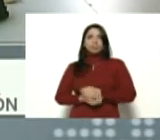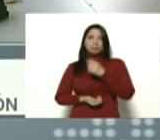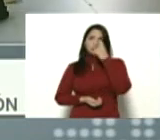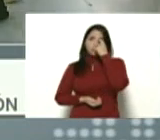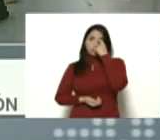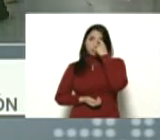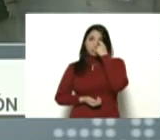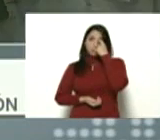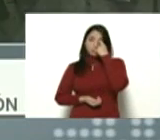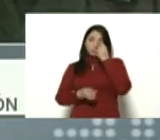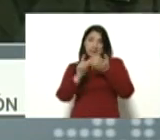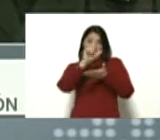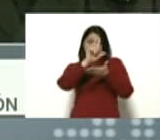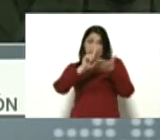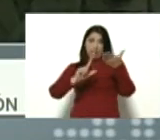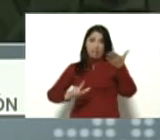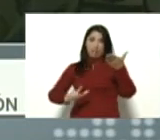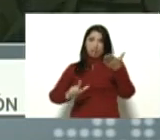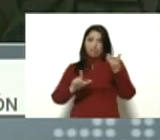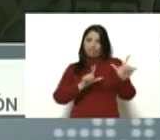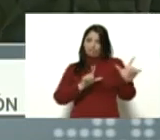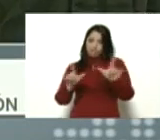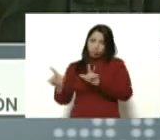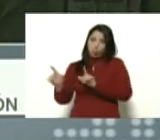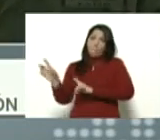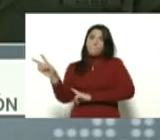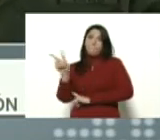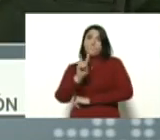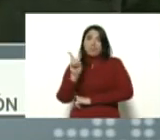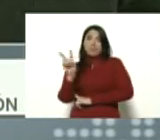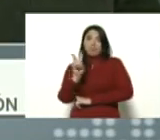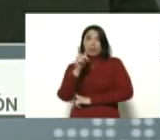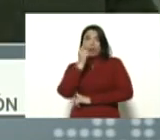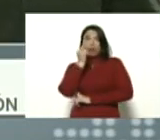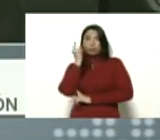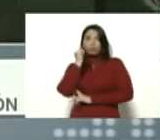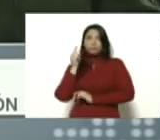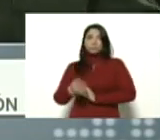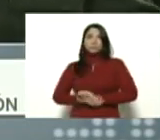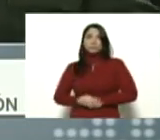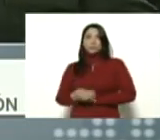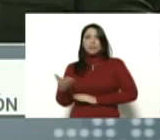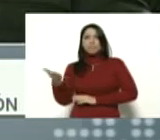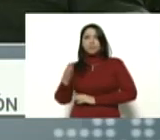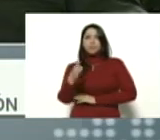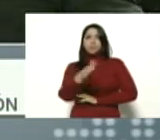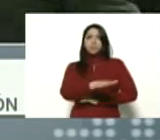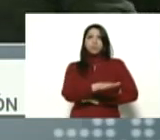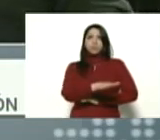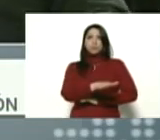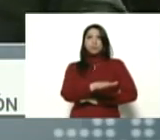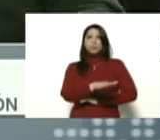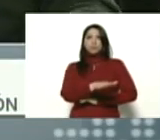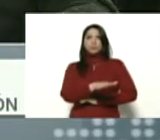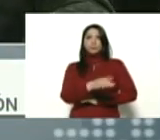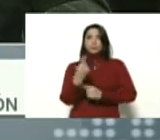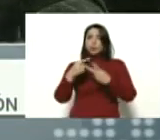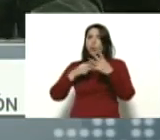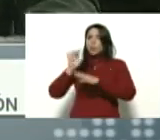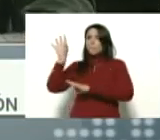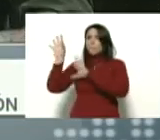Tengo aquí la lista preliminar de venezolanos y venezolanas fallecidas en el exterior.